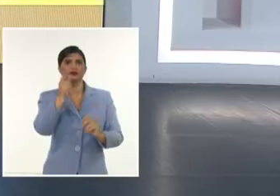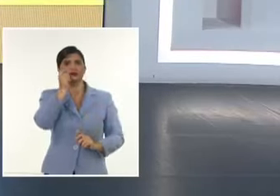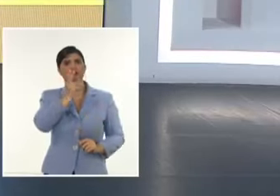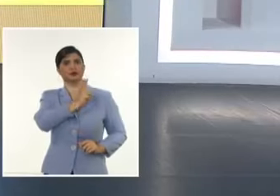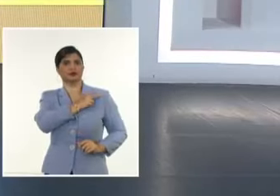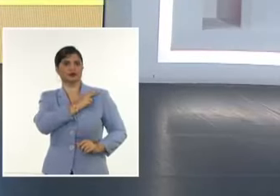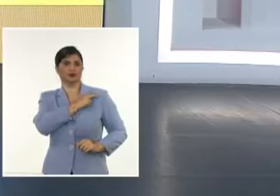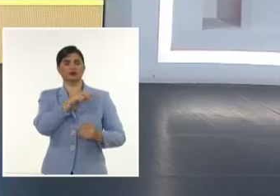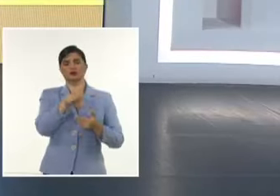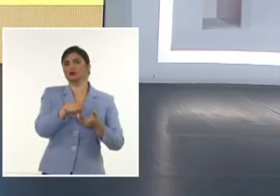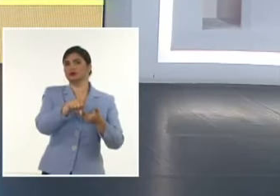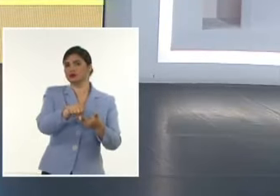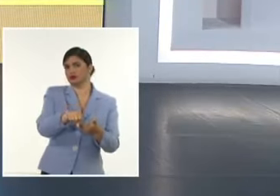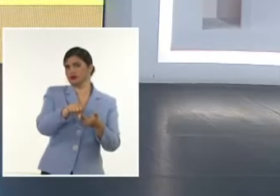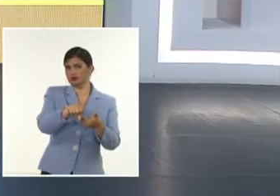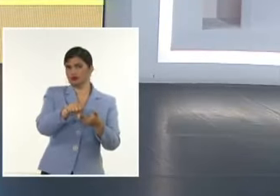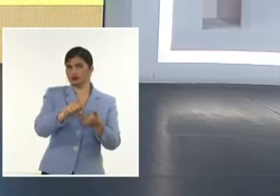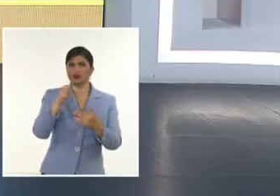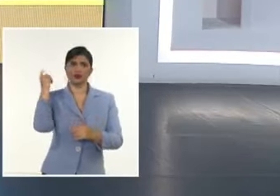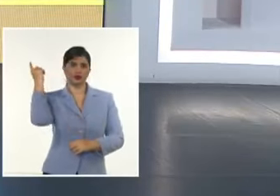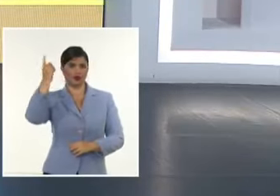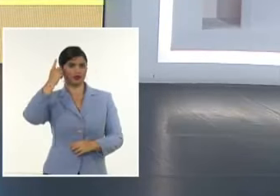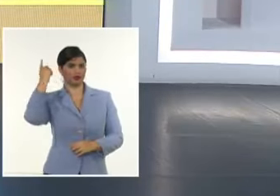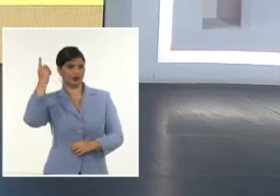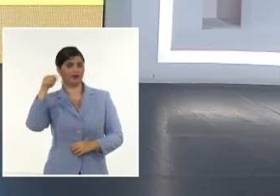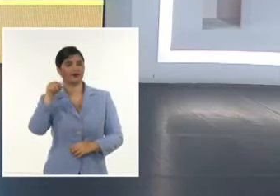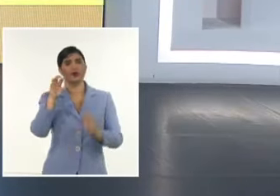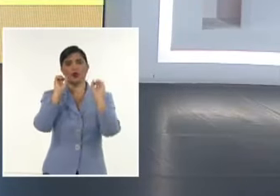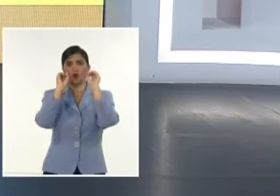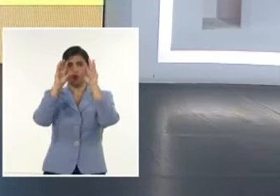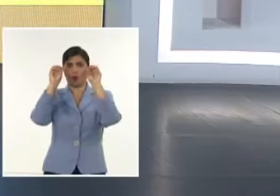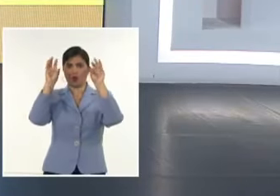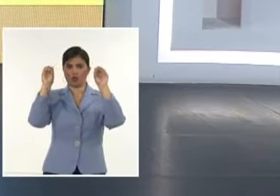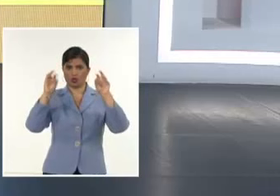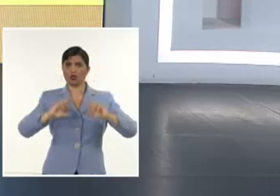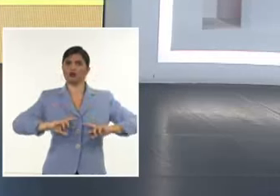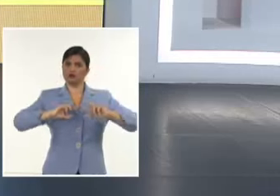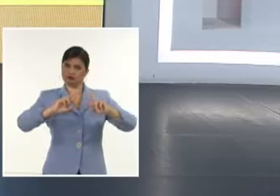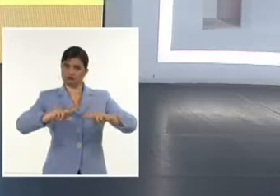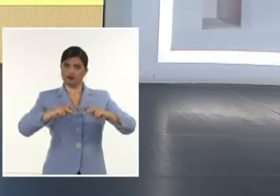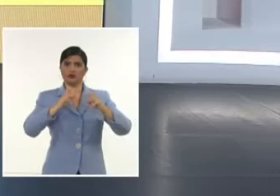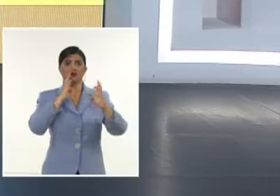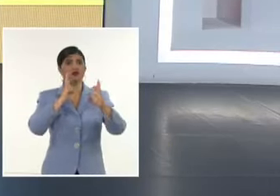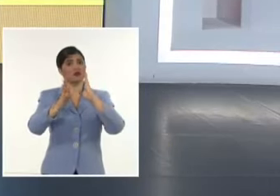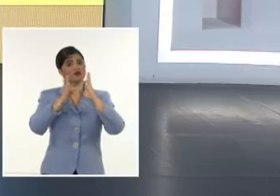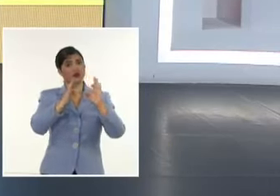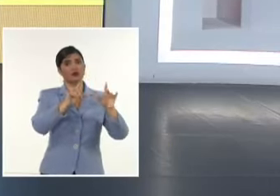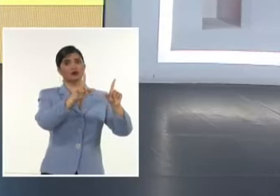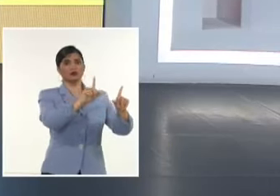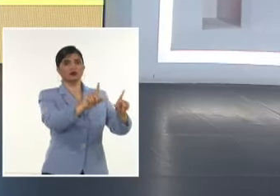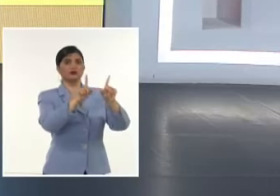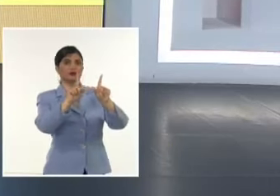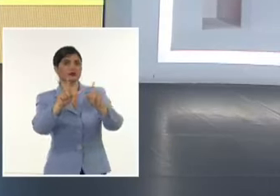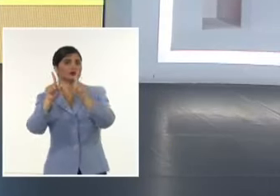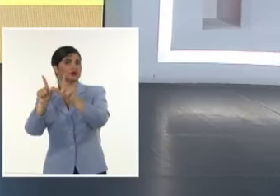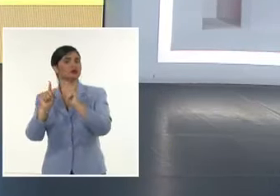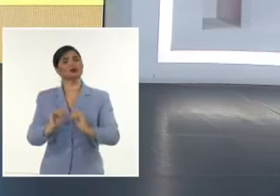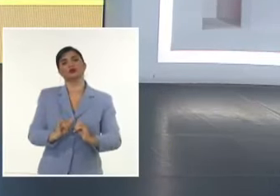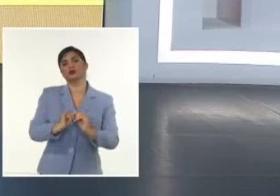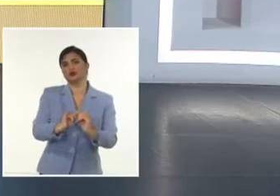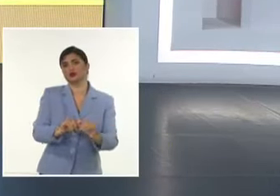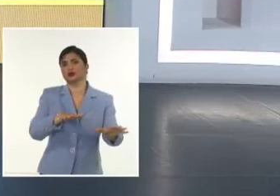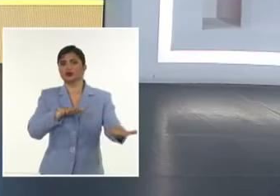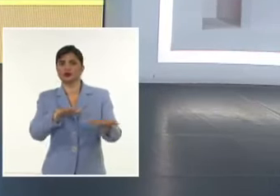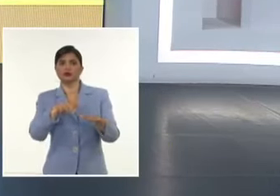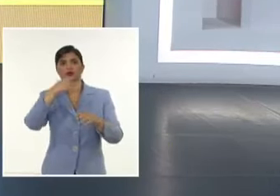Sismológico Nacional en nuestro país Y ha publicado de manera continua en su muro de Facebook Los datos de estos fenómenos en nuestra región y